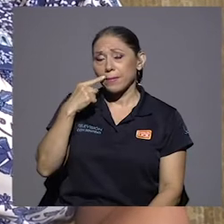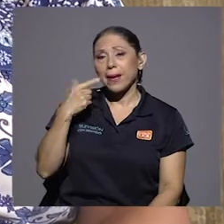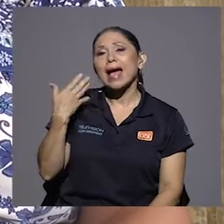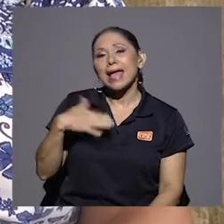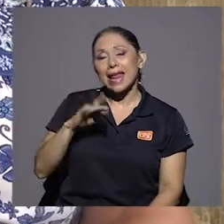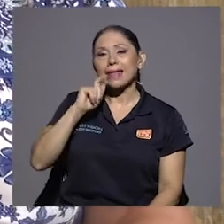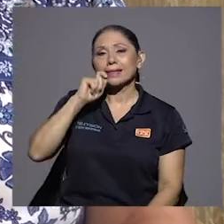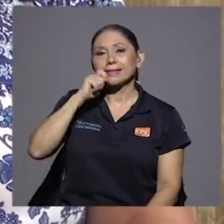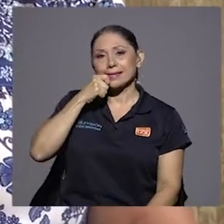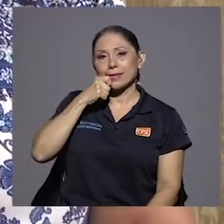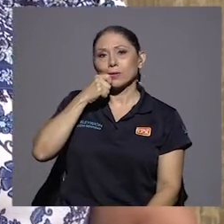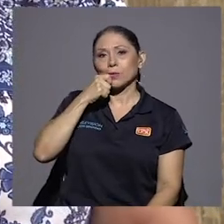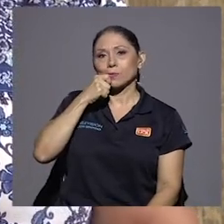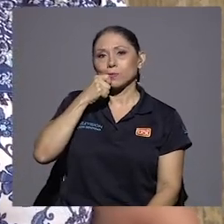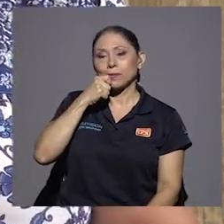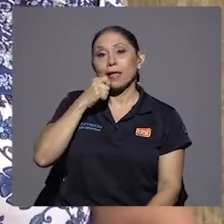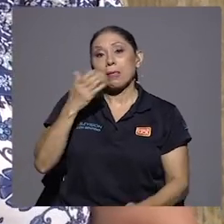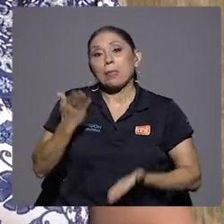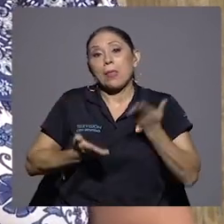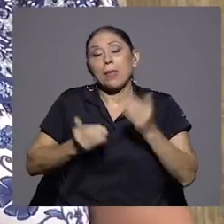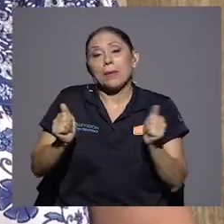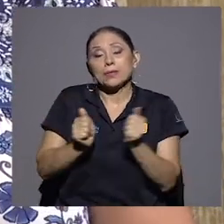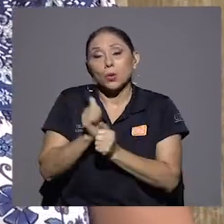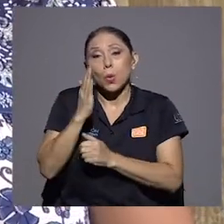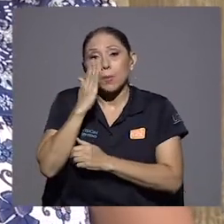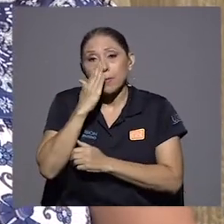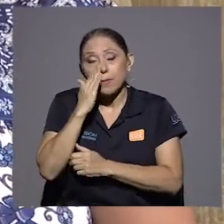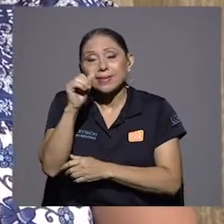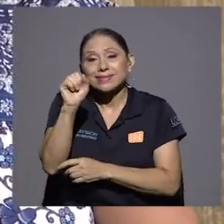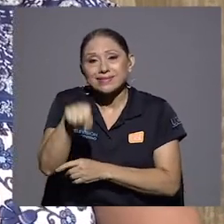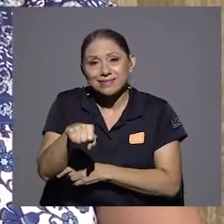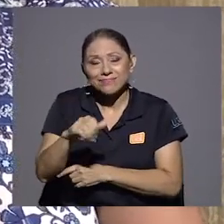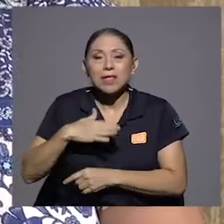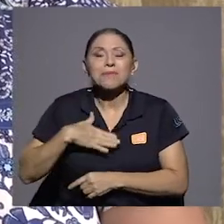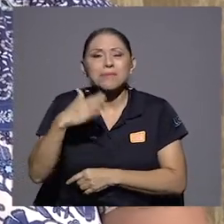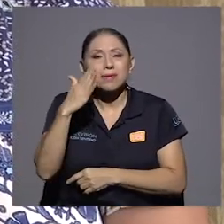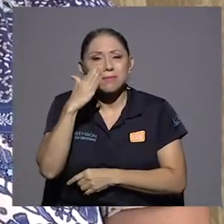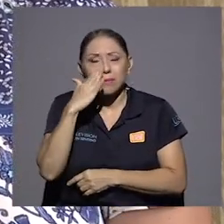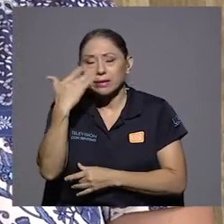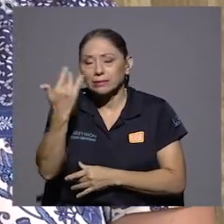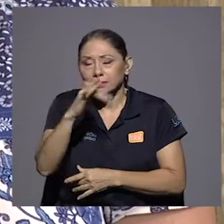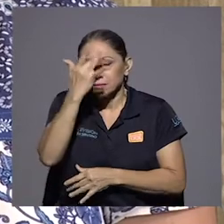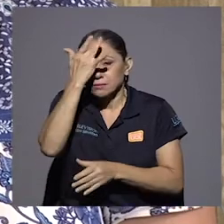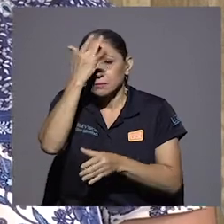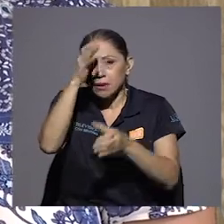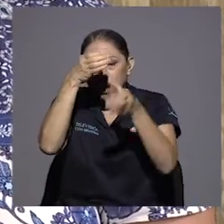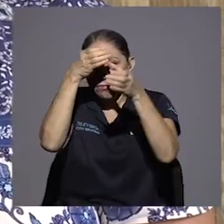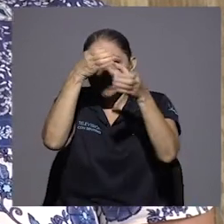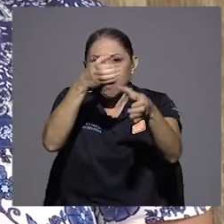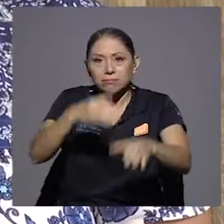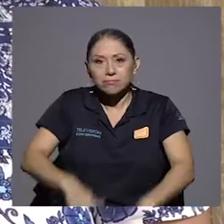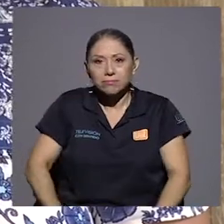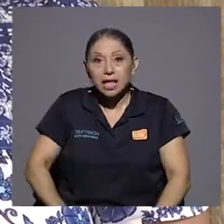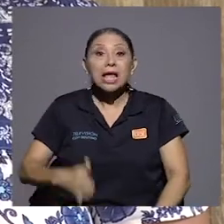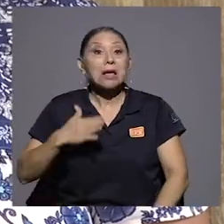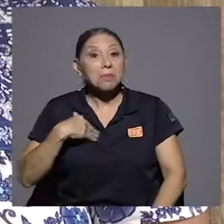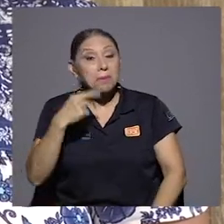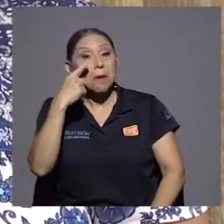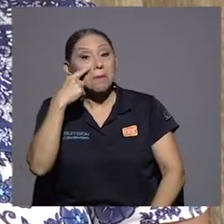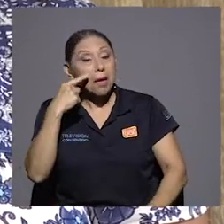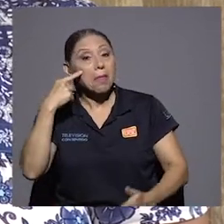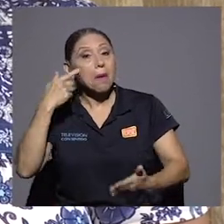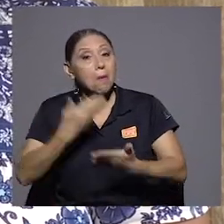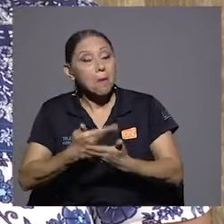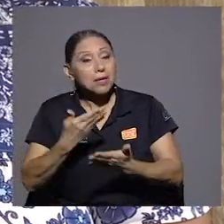Probablemente con mi mamá sí. Mi mamá era una mujer muy inteligente. Yo creo que eso demuestra mucho a mi papá que se casó con dos